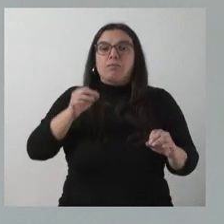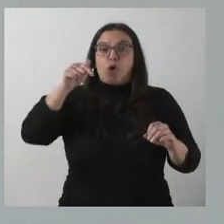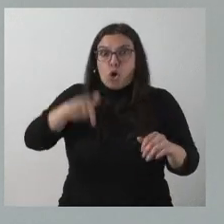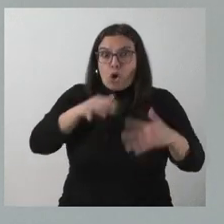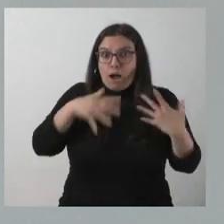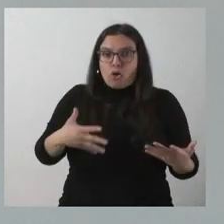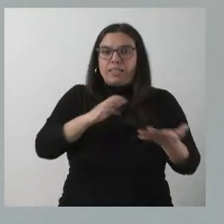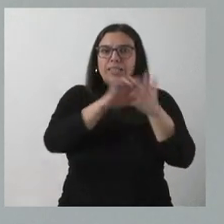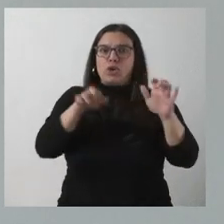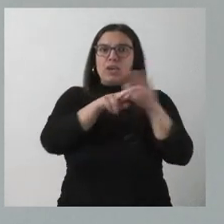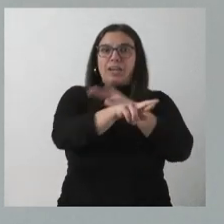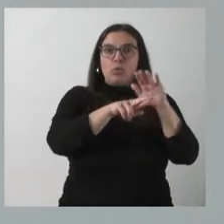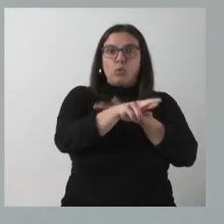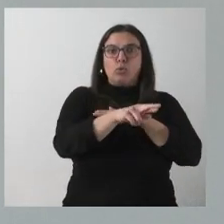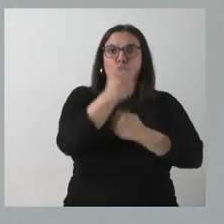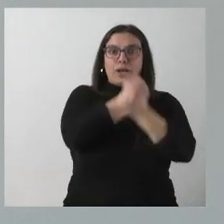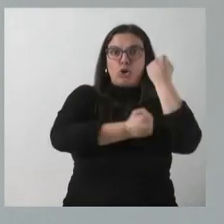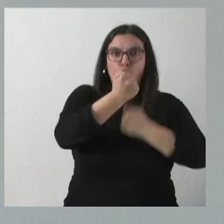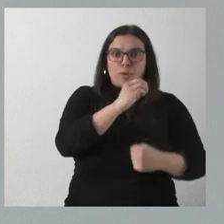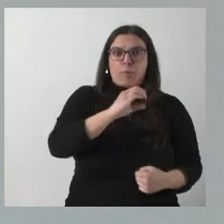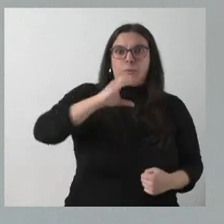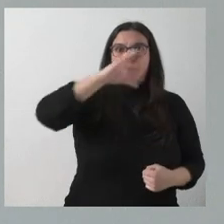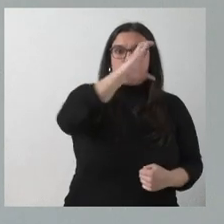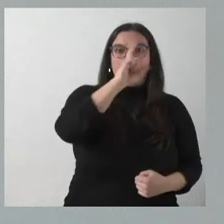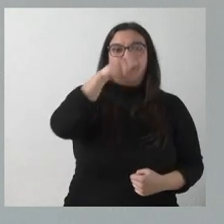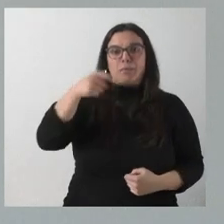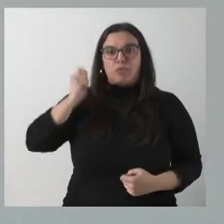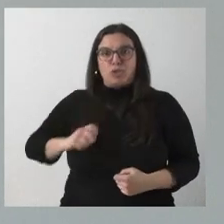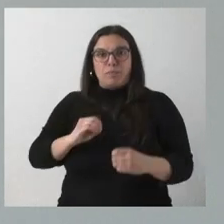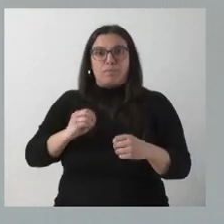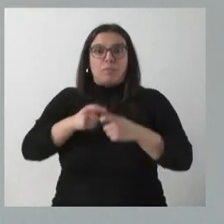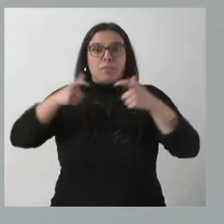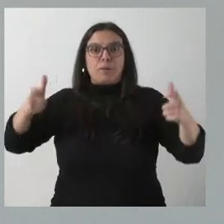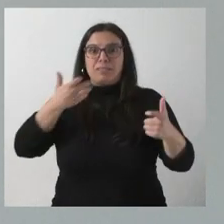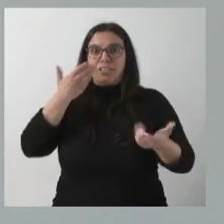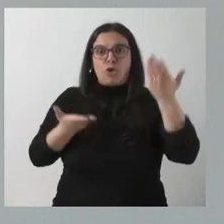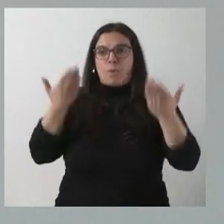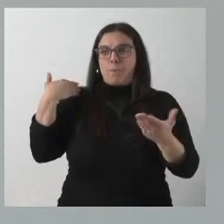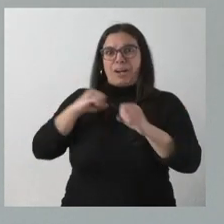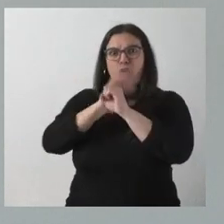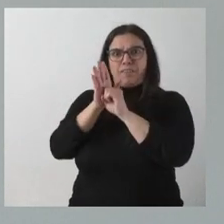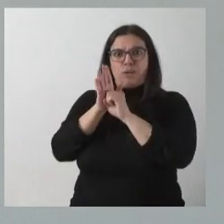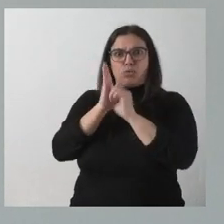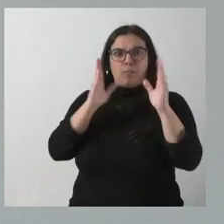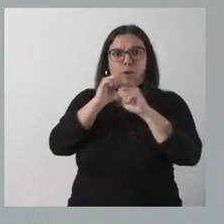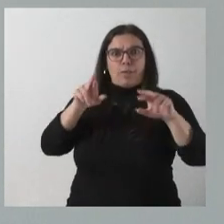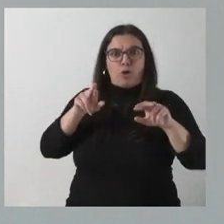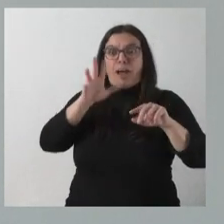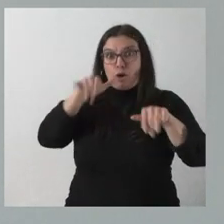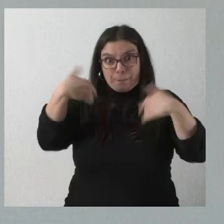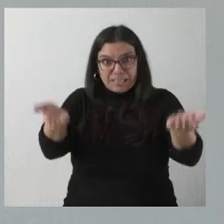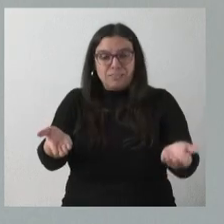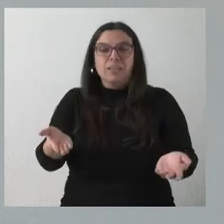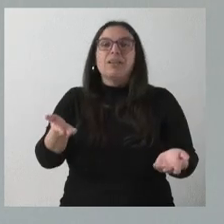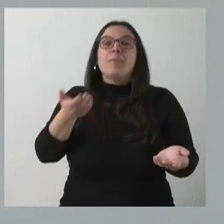Castilla y León tenemos más recursos económicos y también más recursos humanos que lo que teníamos en los peores momentos de la pandemia. Pero también es cierto que si